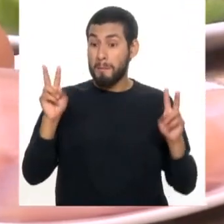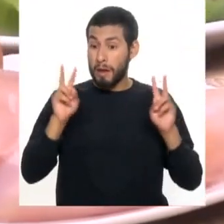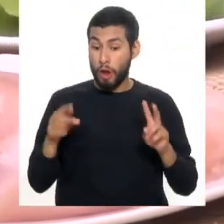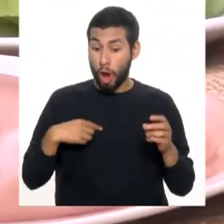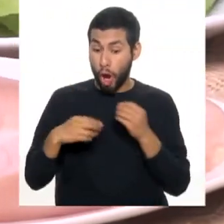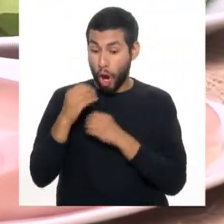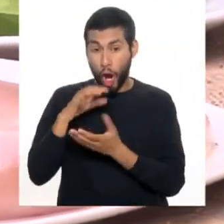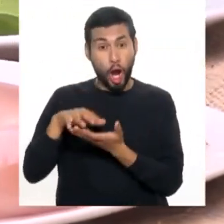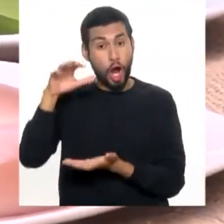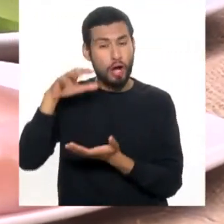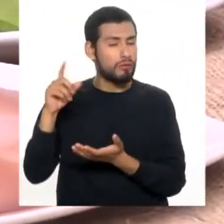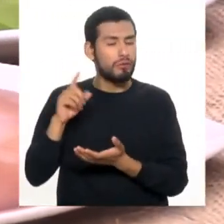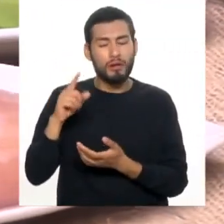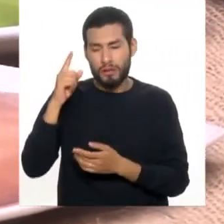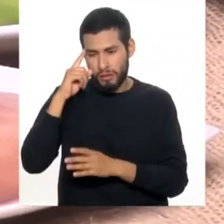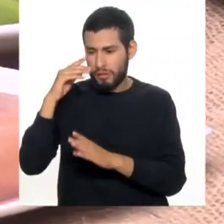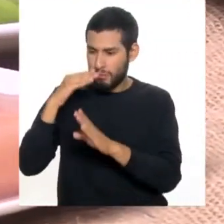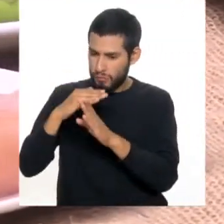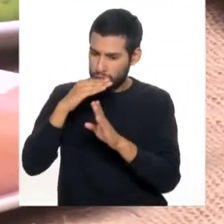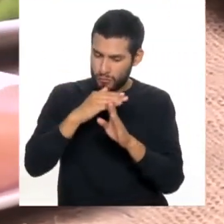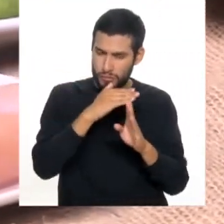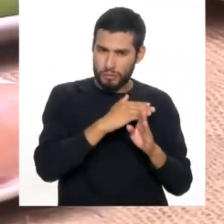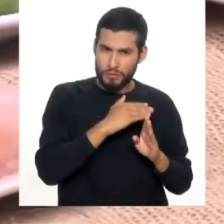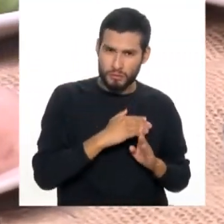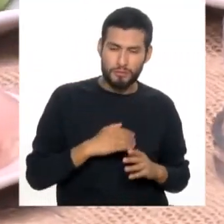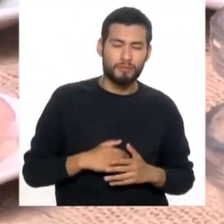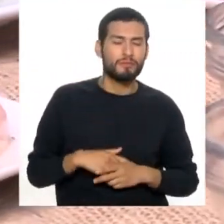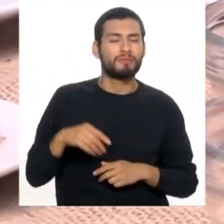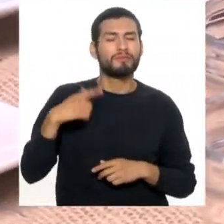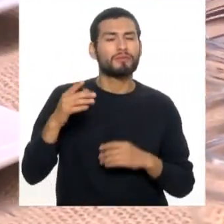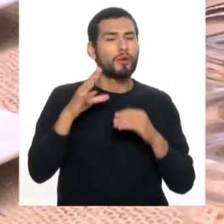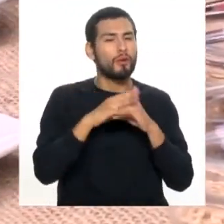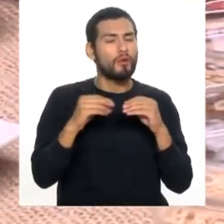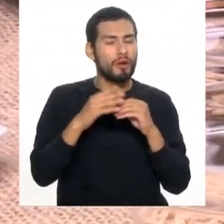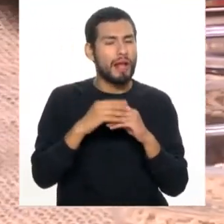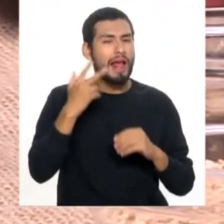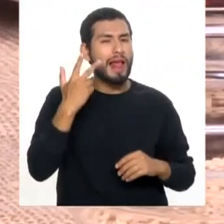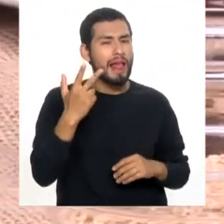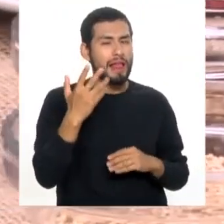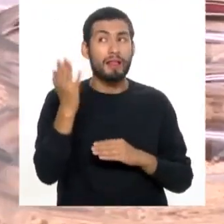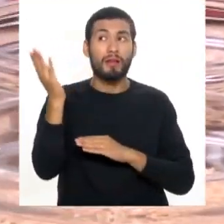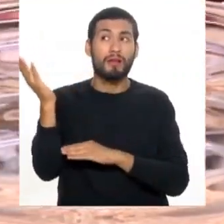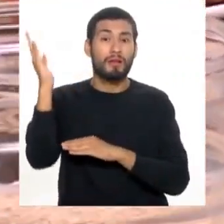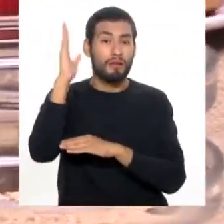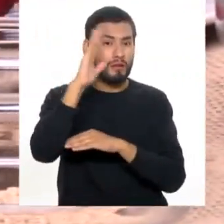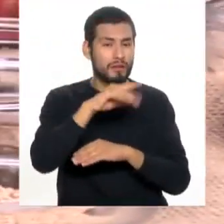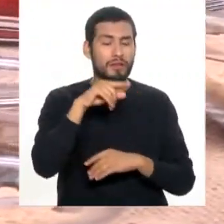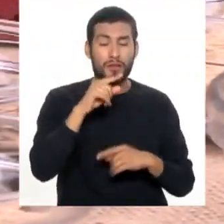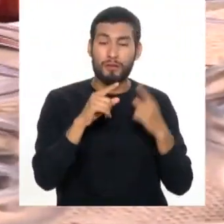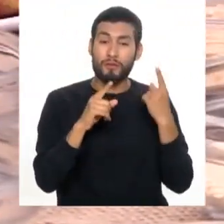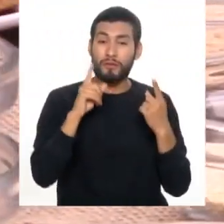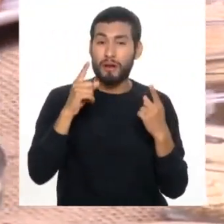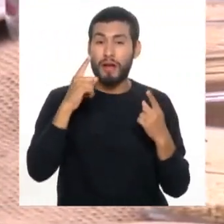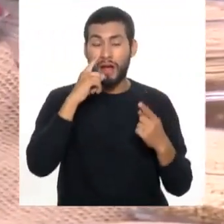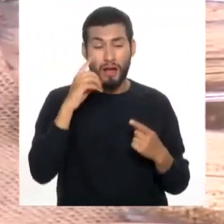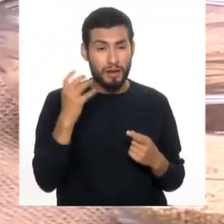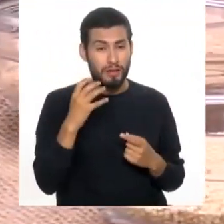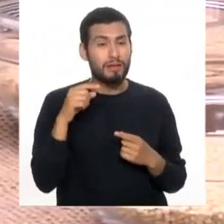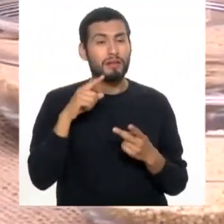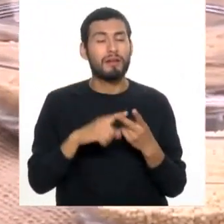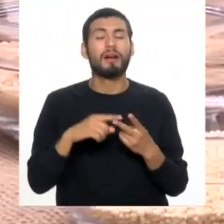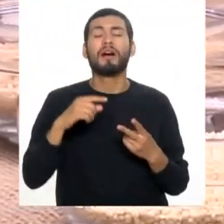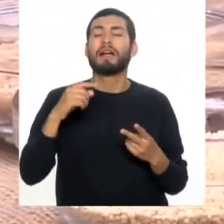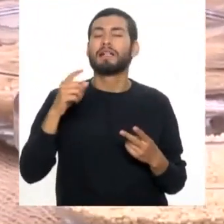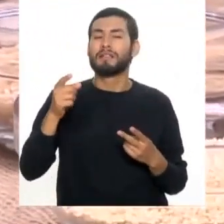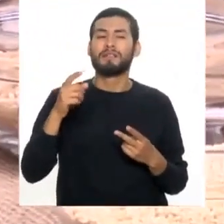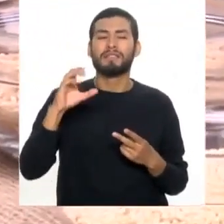porque también hay que saber cuidarnos. Frutas, tres al día. Entonces, aquí tenemos una granadilla, una ciruela. Y